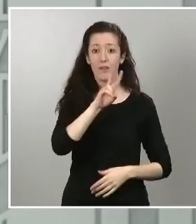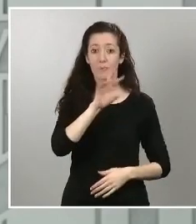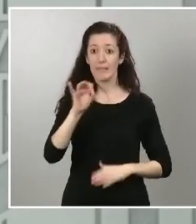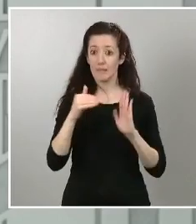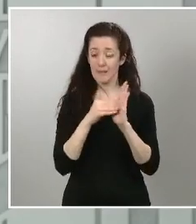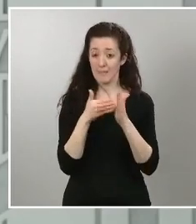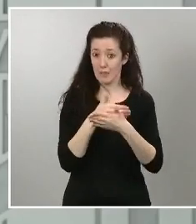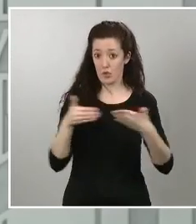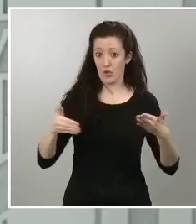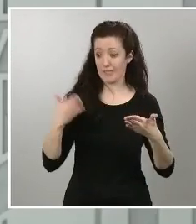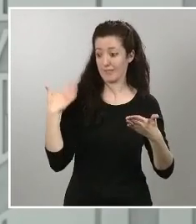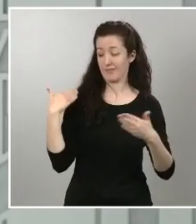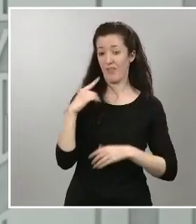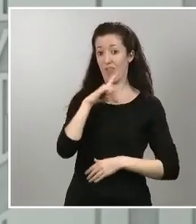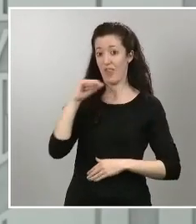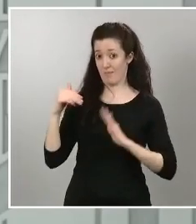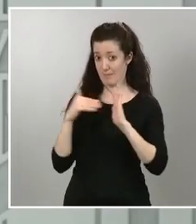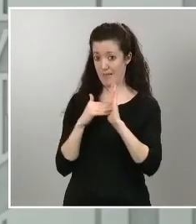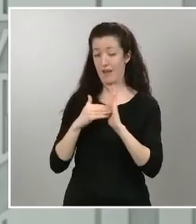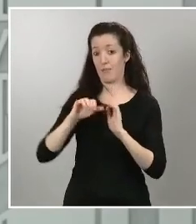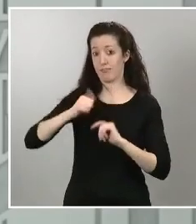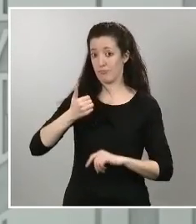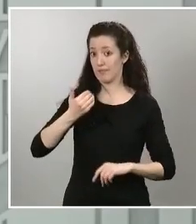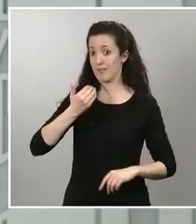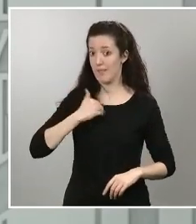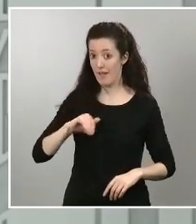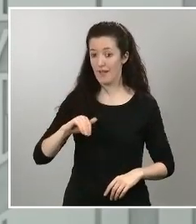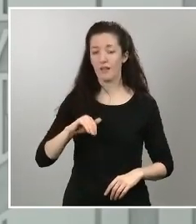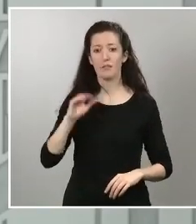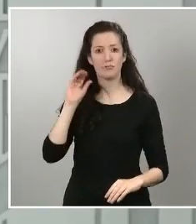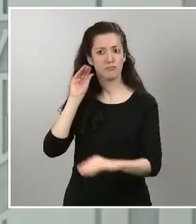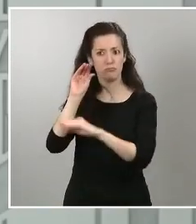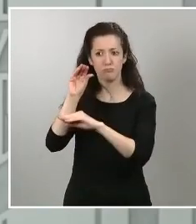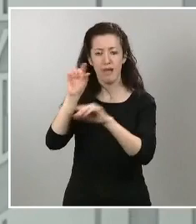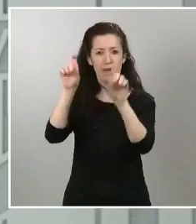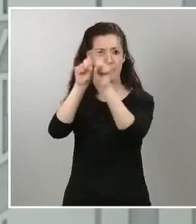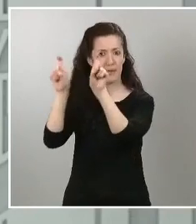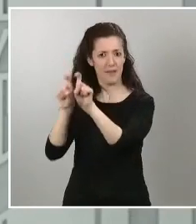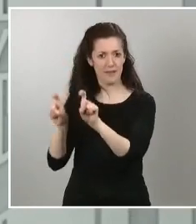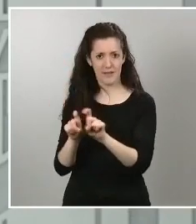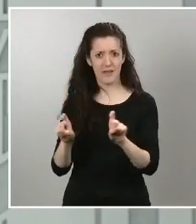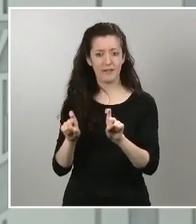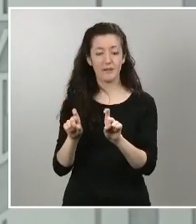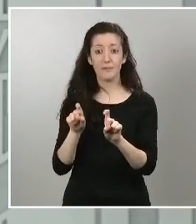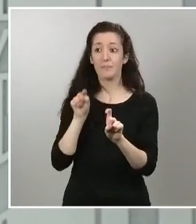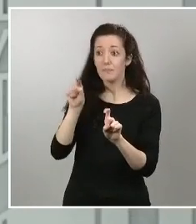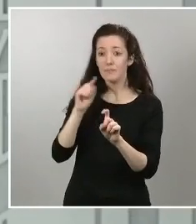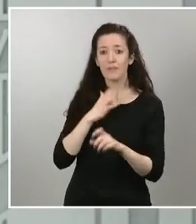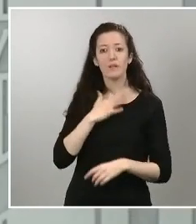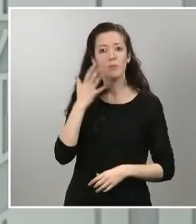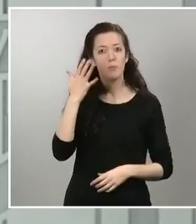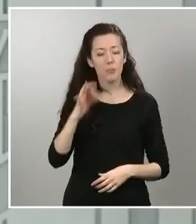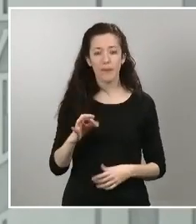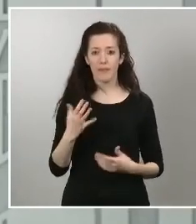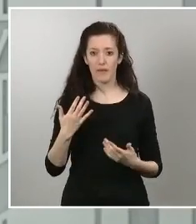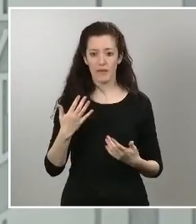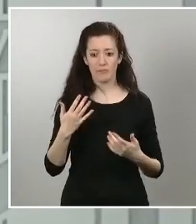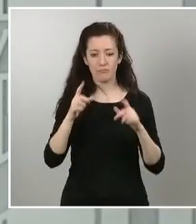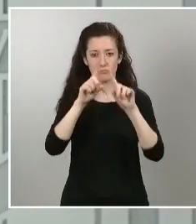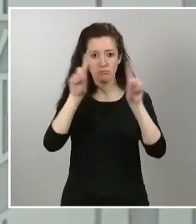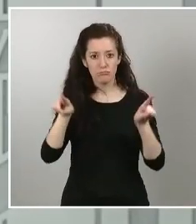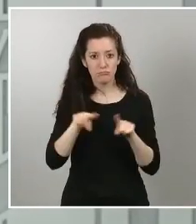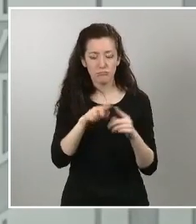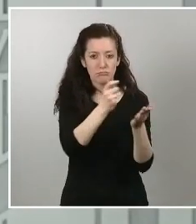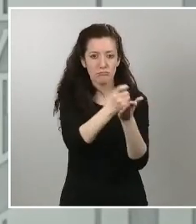aprobaron que ya están a disposición de las empresas de manera que puedan cumplir con sus obligaciones avalado